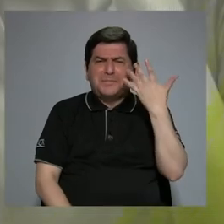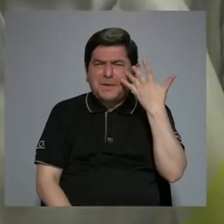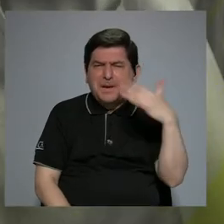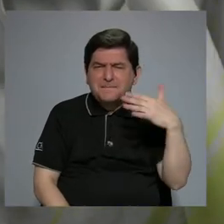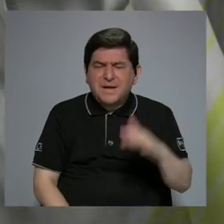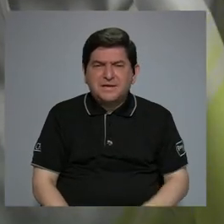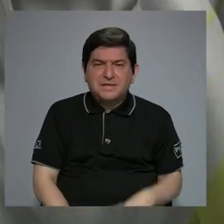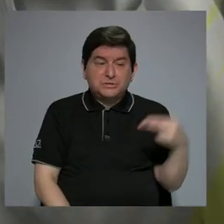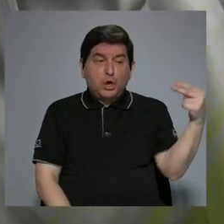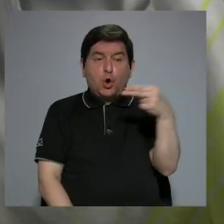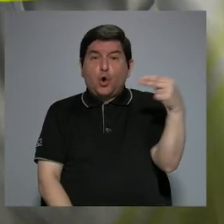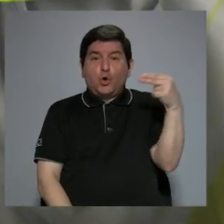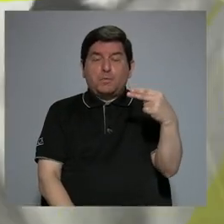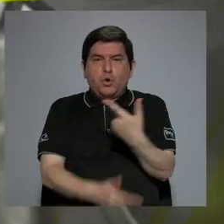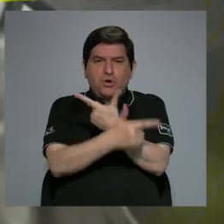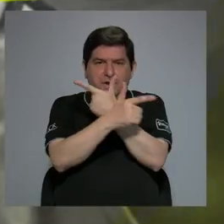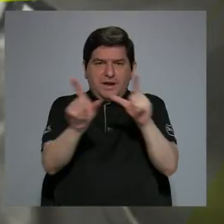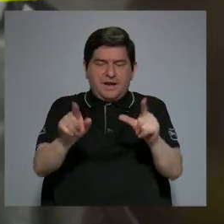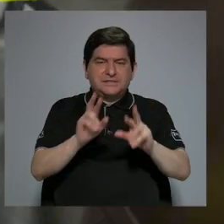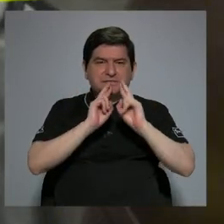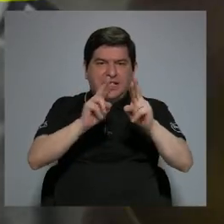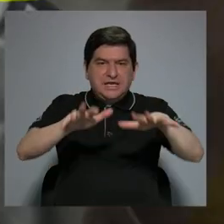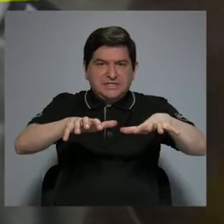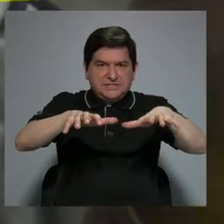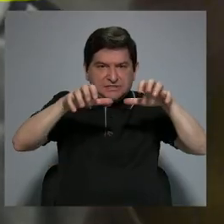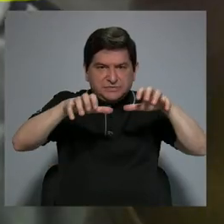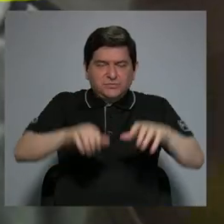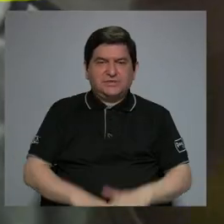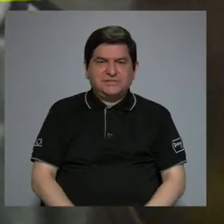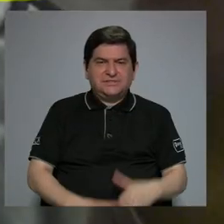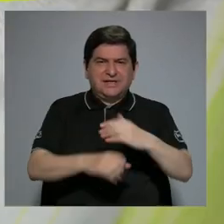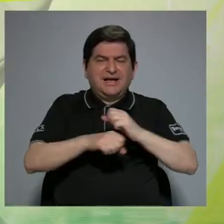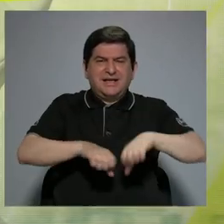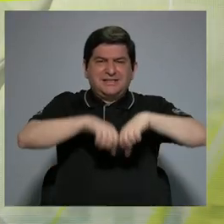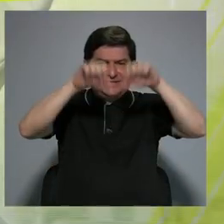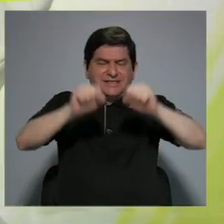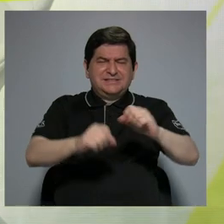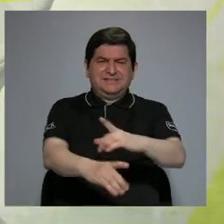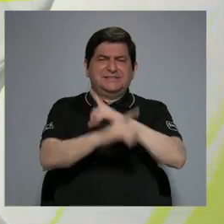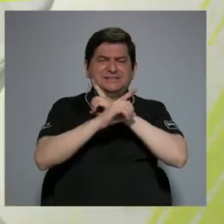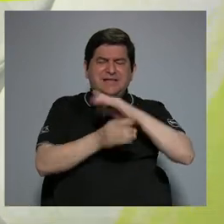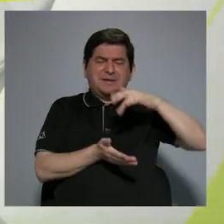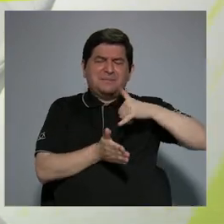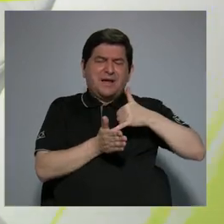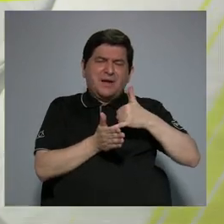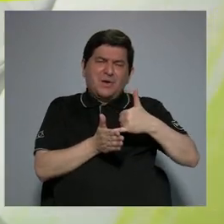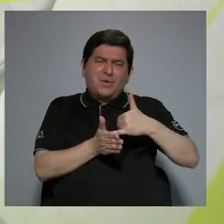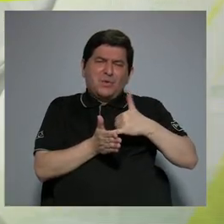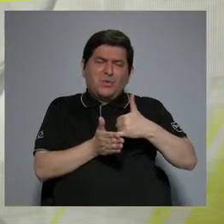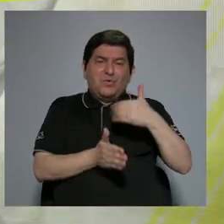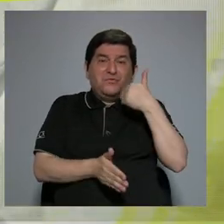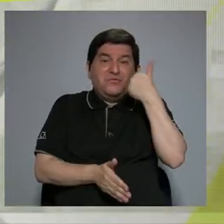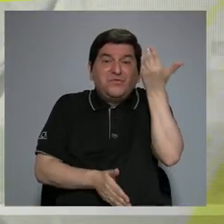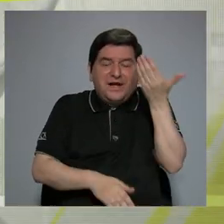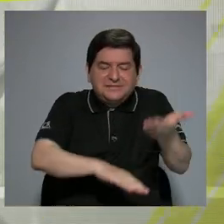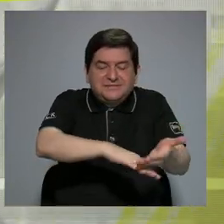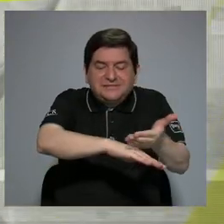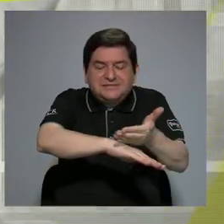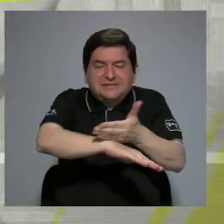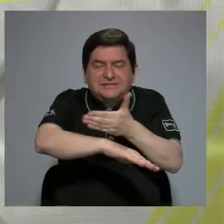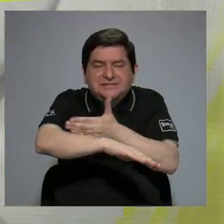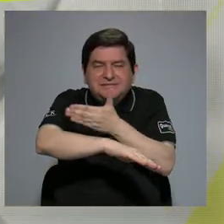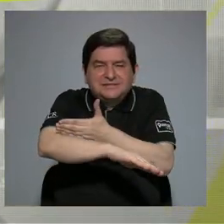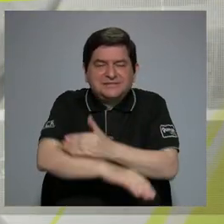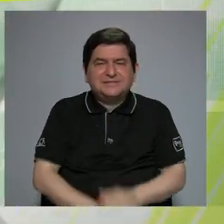que las hormonas que se liberan en respuesta al estrés hacen que el sistema inmunológico se debilite y eso facilita la progresión tumoral.